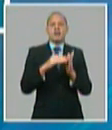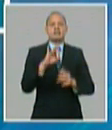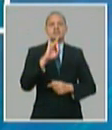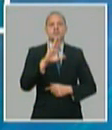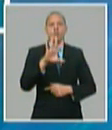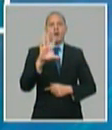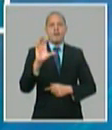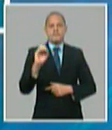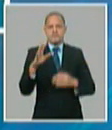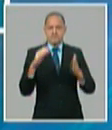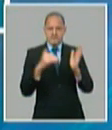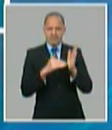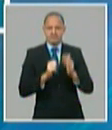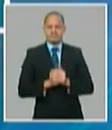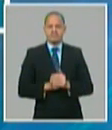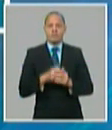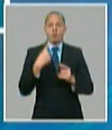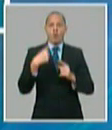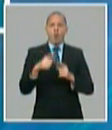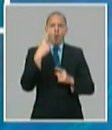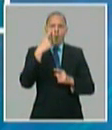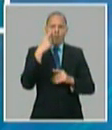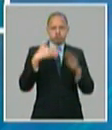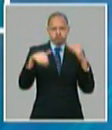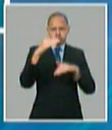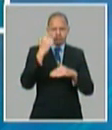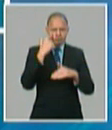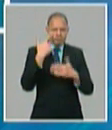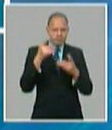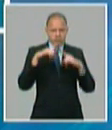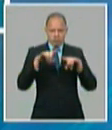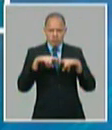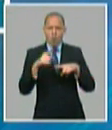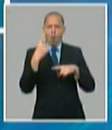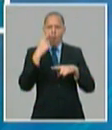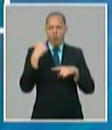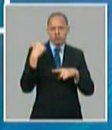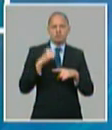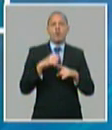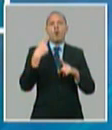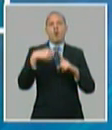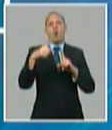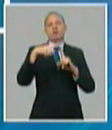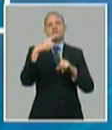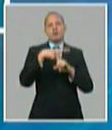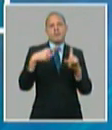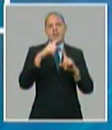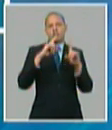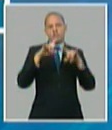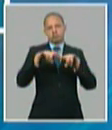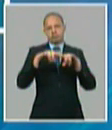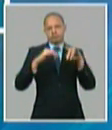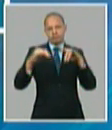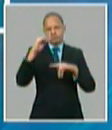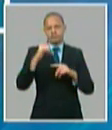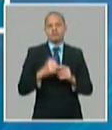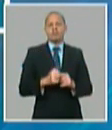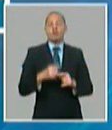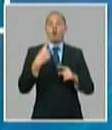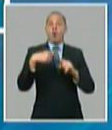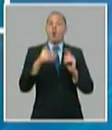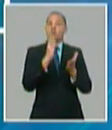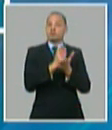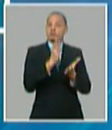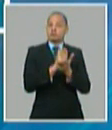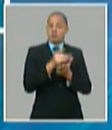.000 estudiantes en los cursos por encuentro la educación a distancia el técnico superior de ciclo corto en salud pública se respaldan niveles